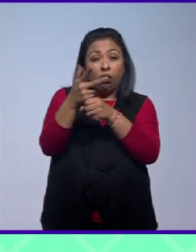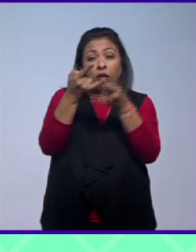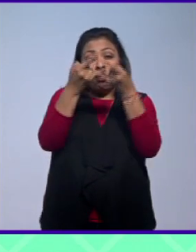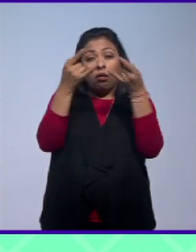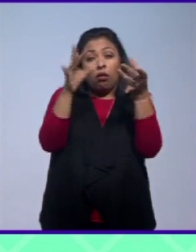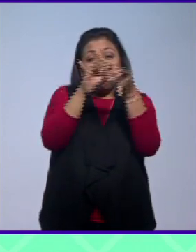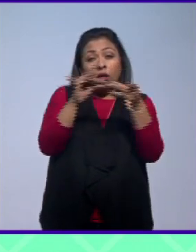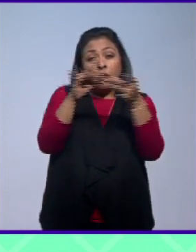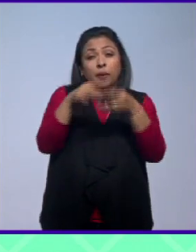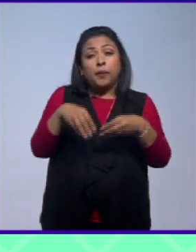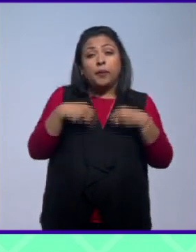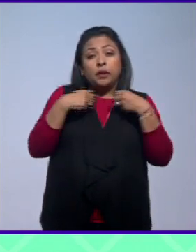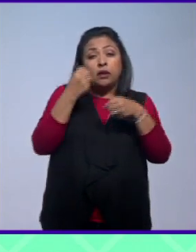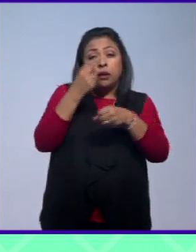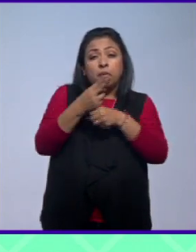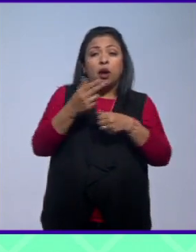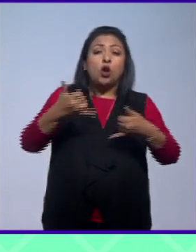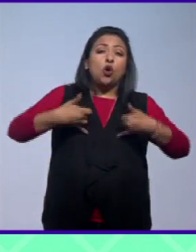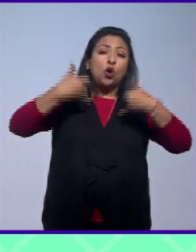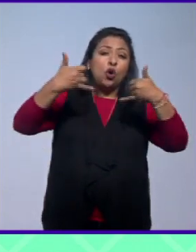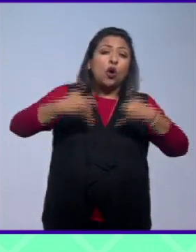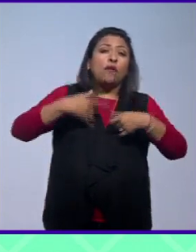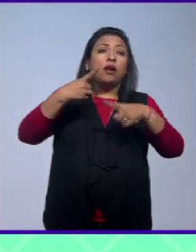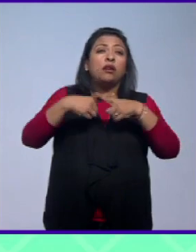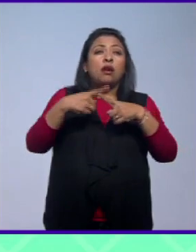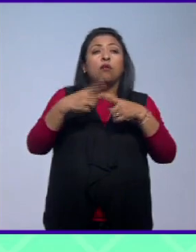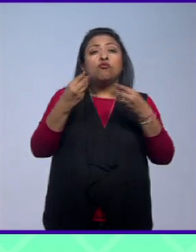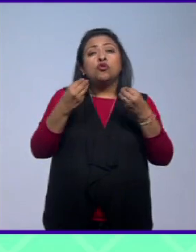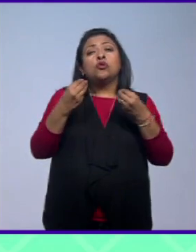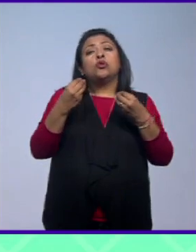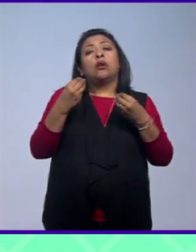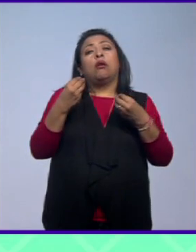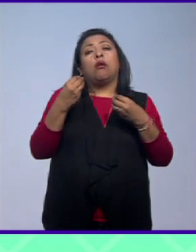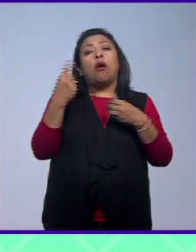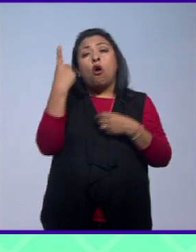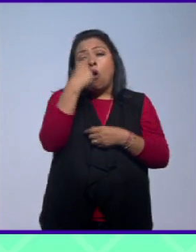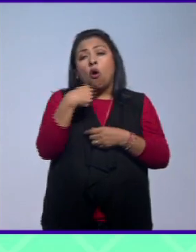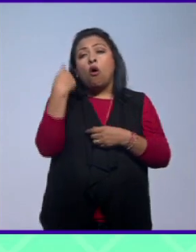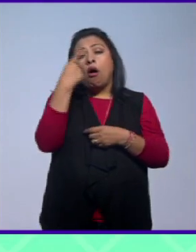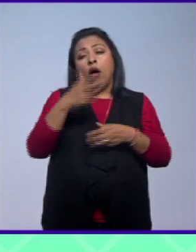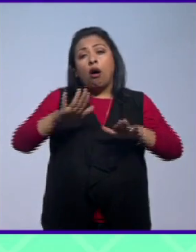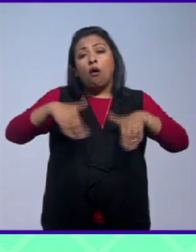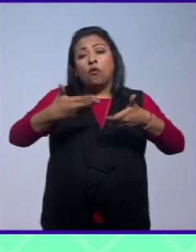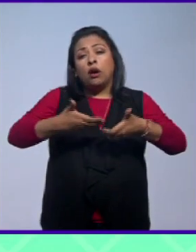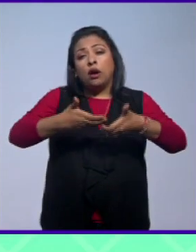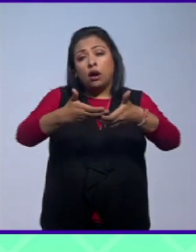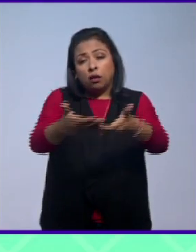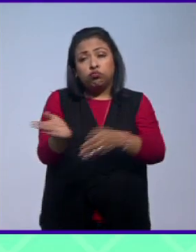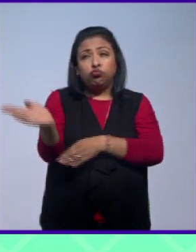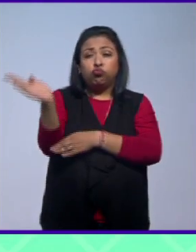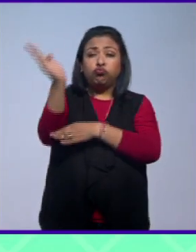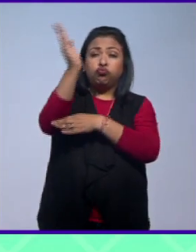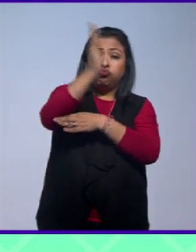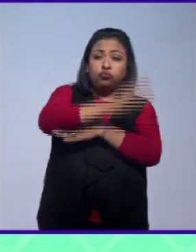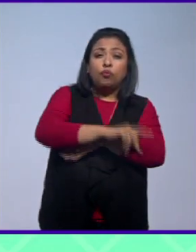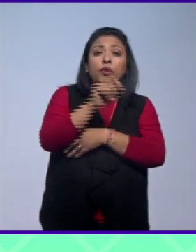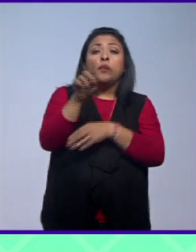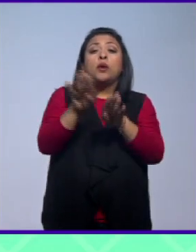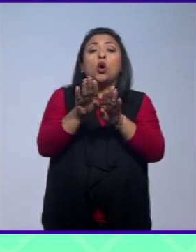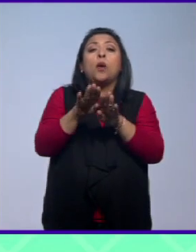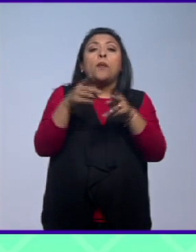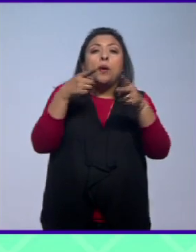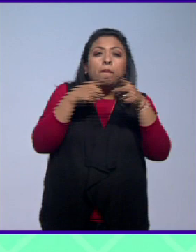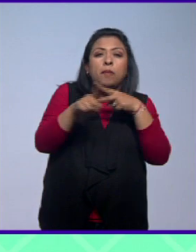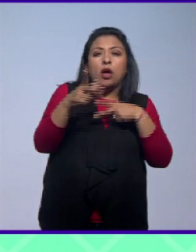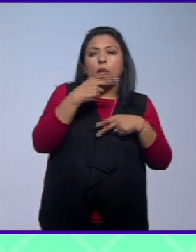vida temprana y los tiempos de juventud de quien pasara largas jornadas en la calle además de cómo fue que nació el